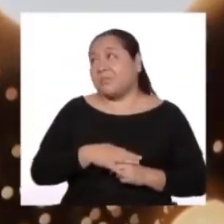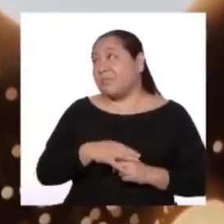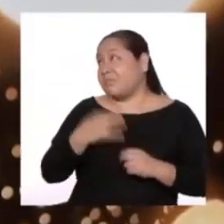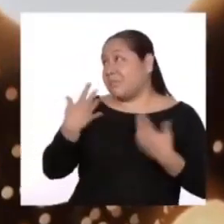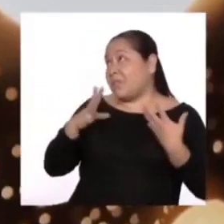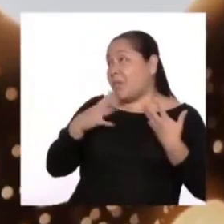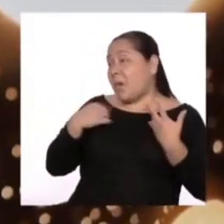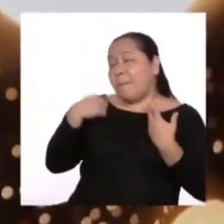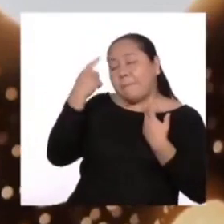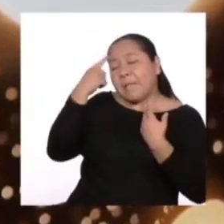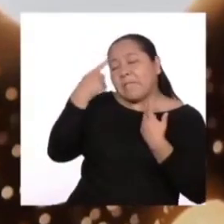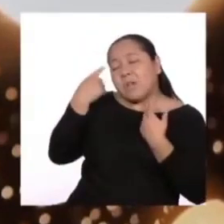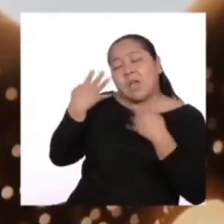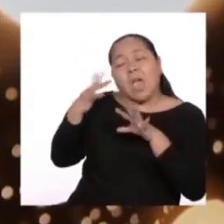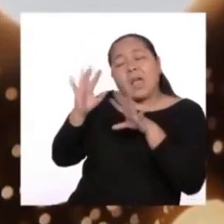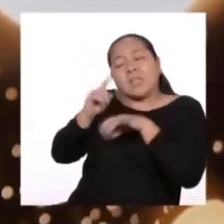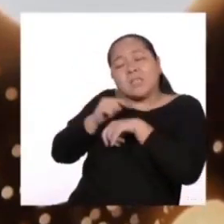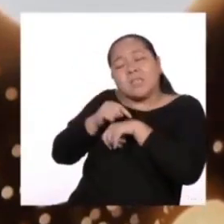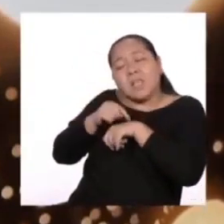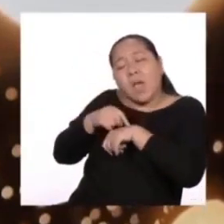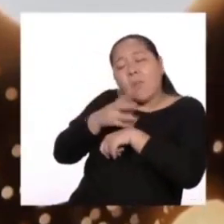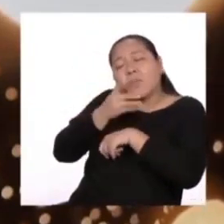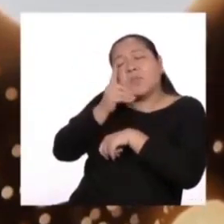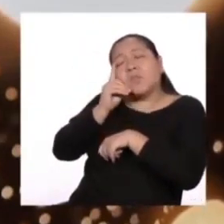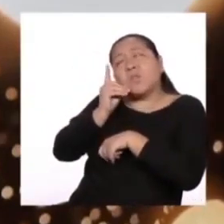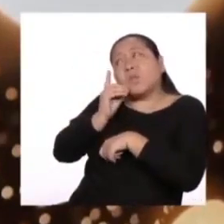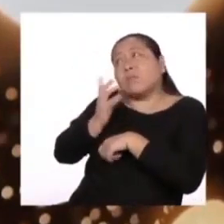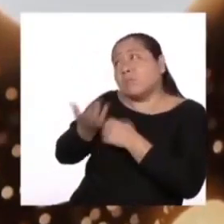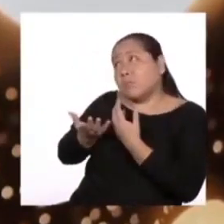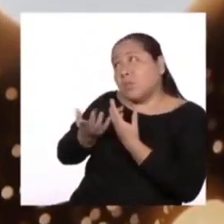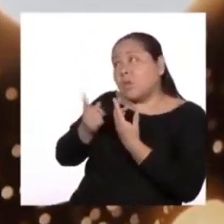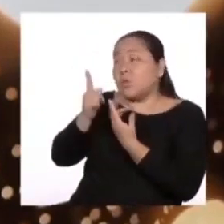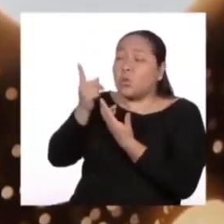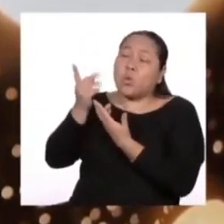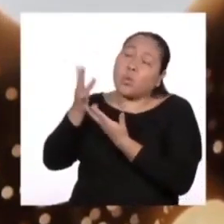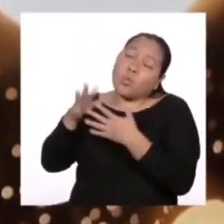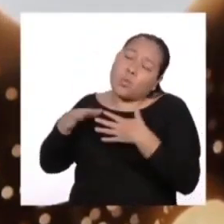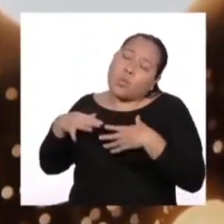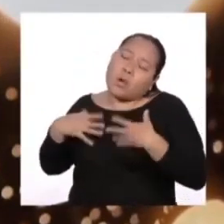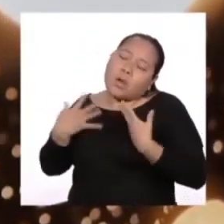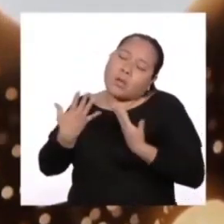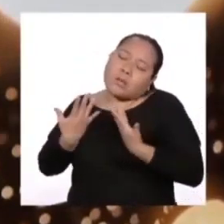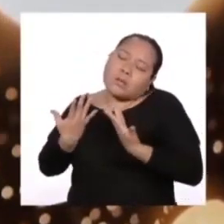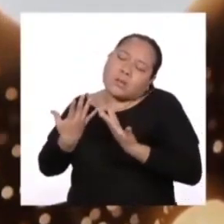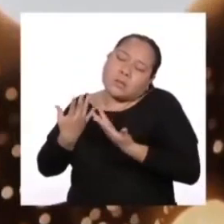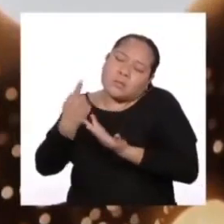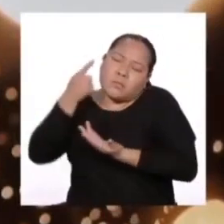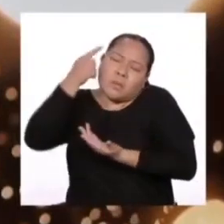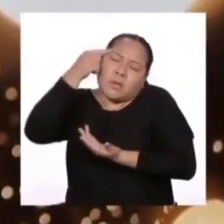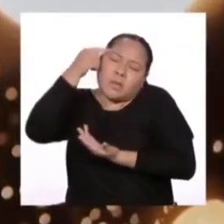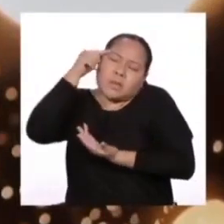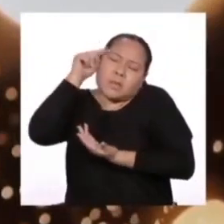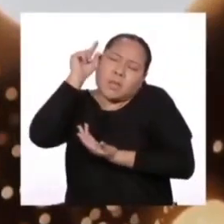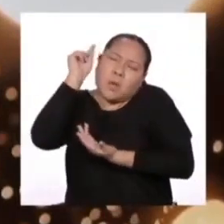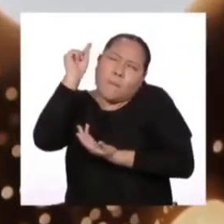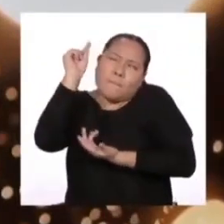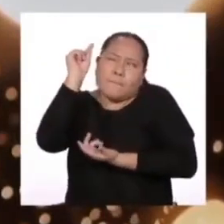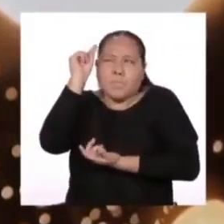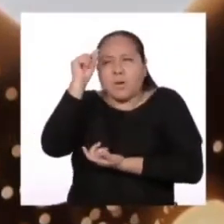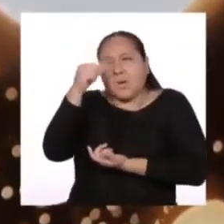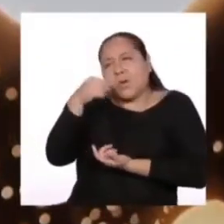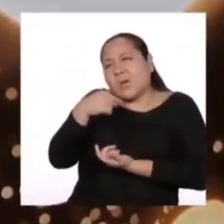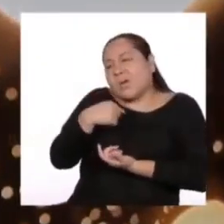de desayunar. Si tuvieras la amabilidad de pensar un poco en mí.